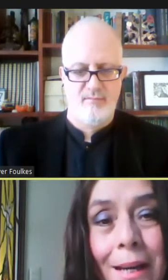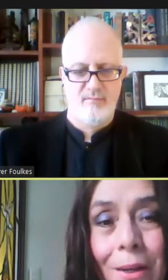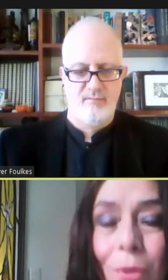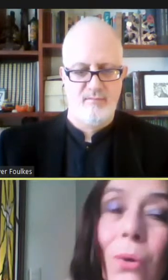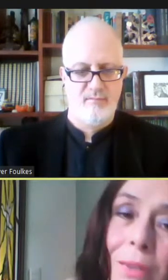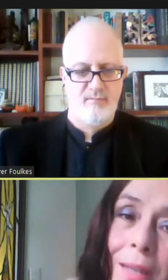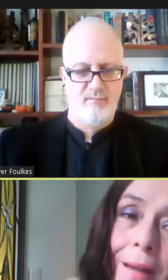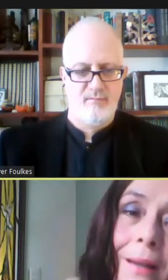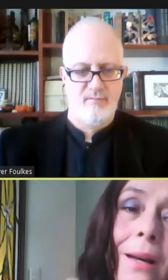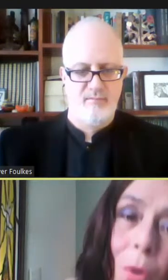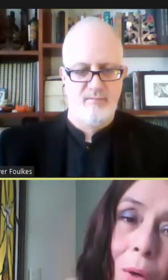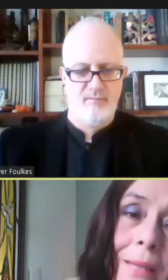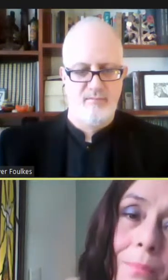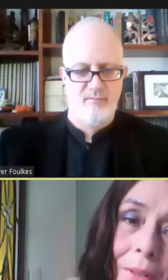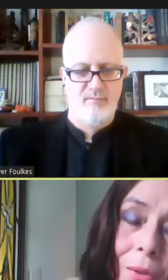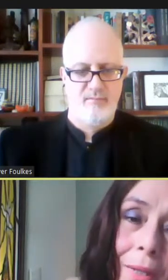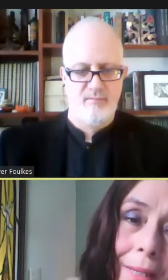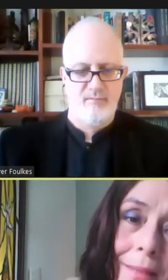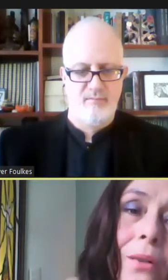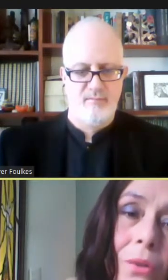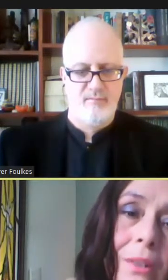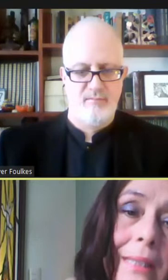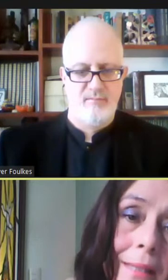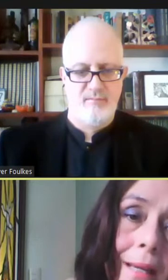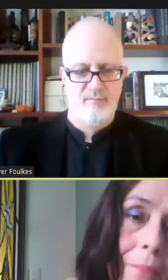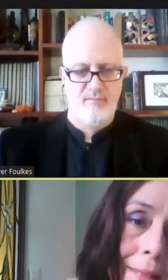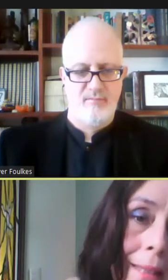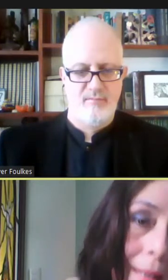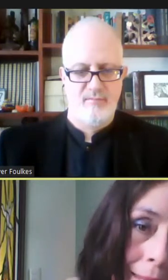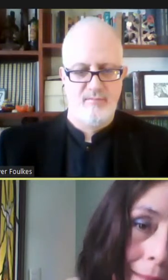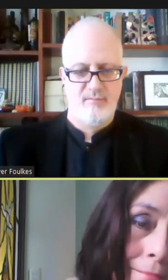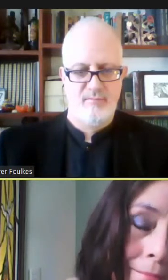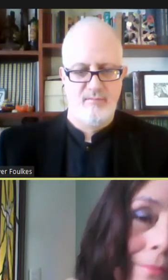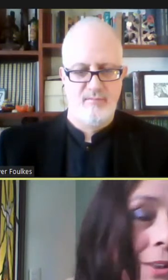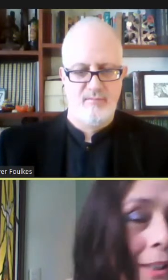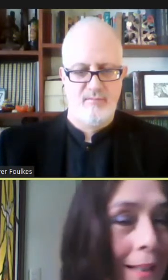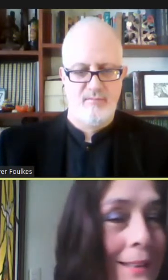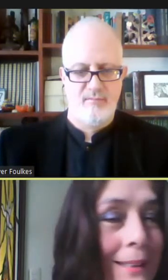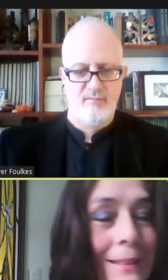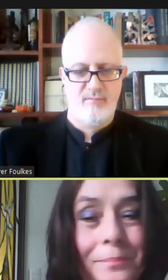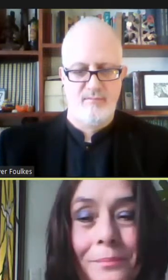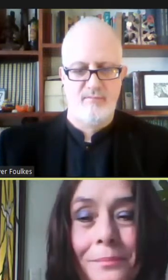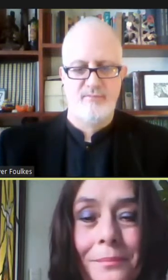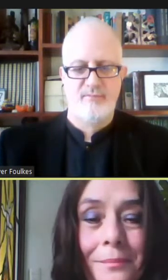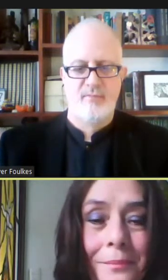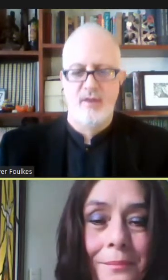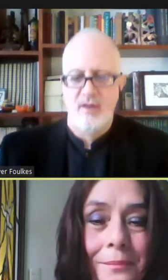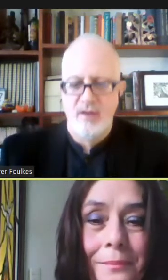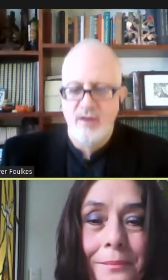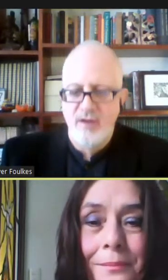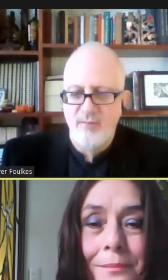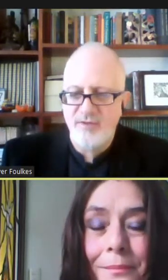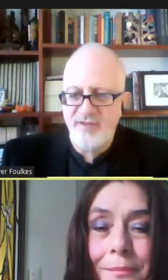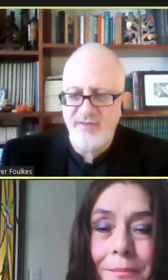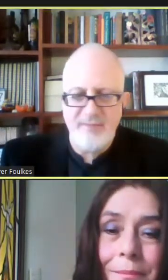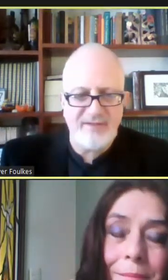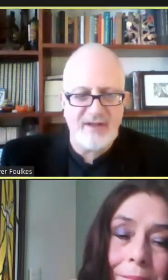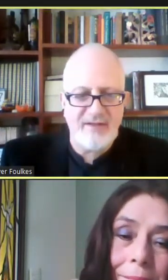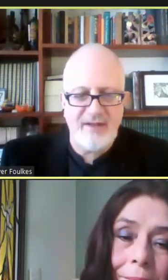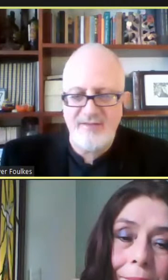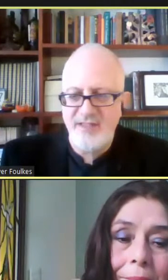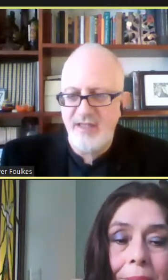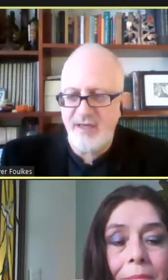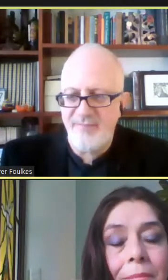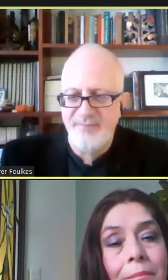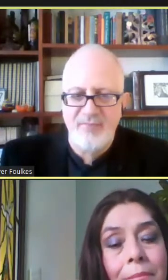es necesario contar con las personas con discapacidad. Muchas gracias. Muchísimas